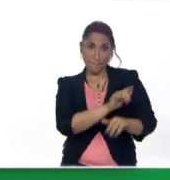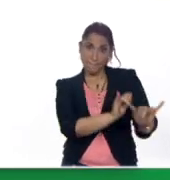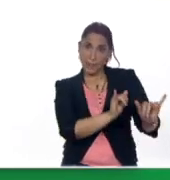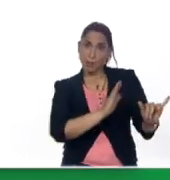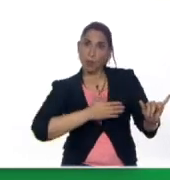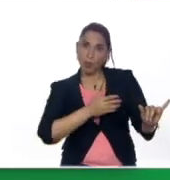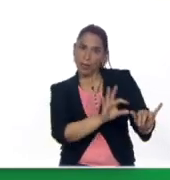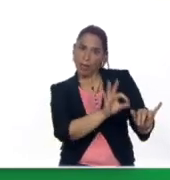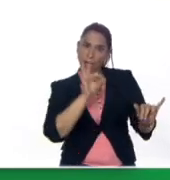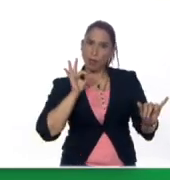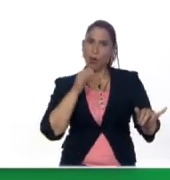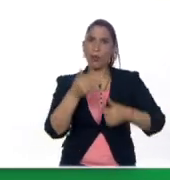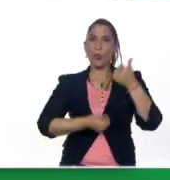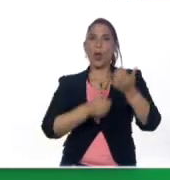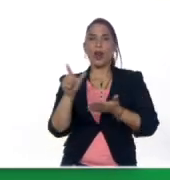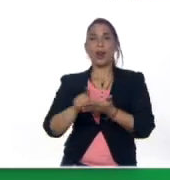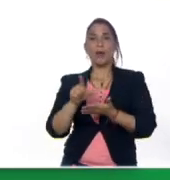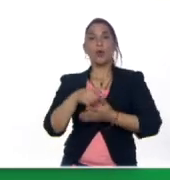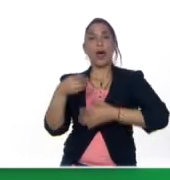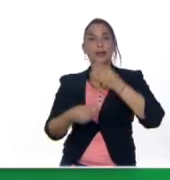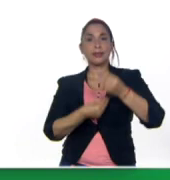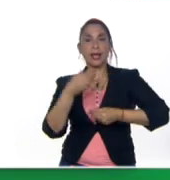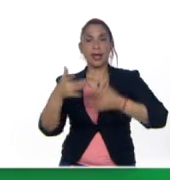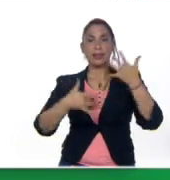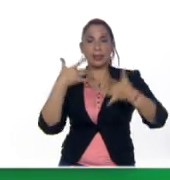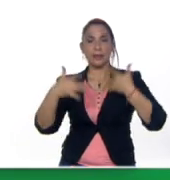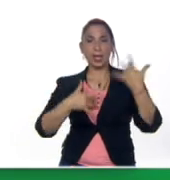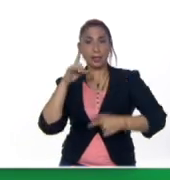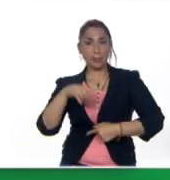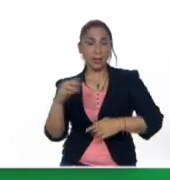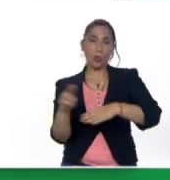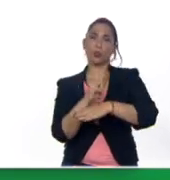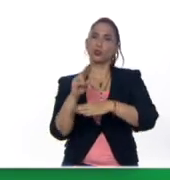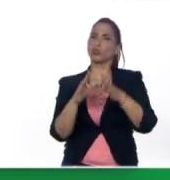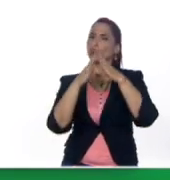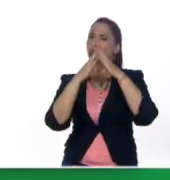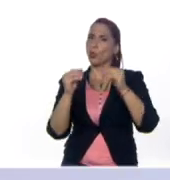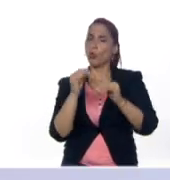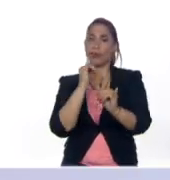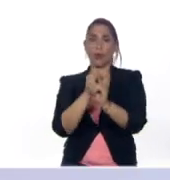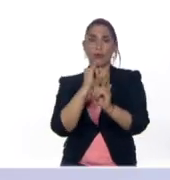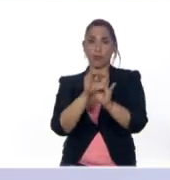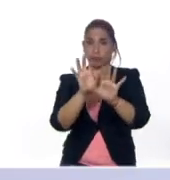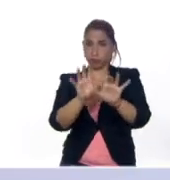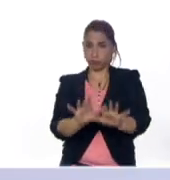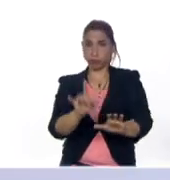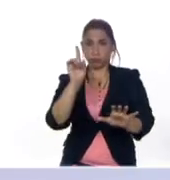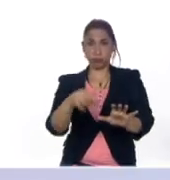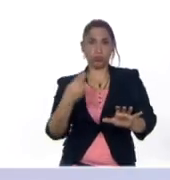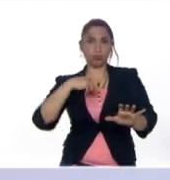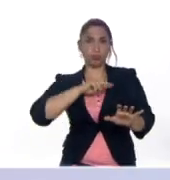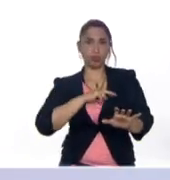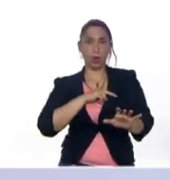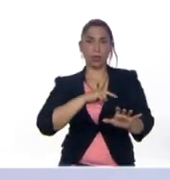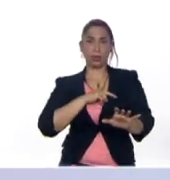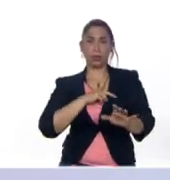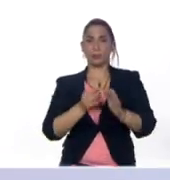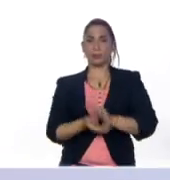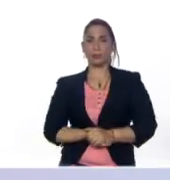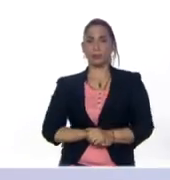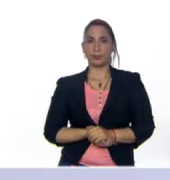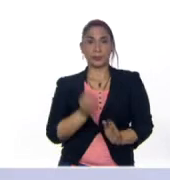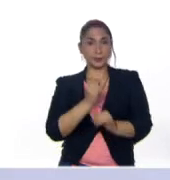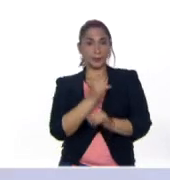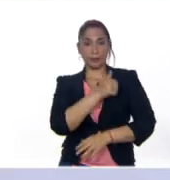los textos para realizar la actividad y hacer uso de todas las redes sociales sobre todo nuestra página web del programa